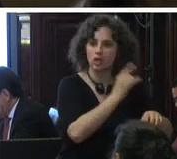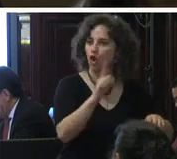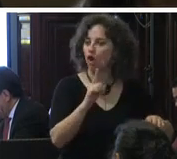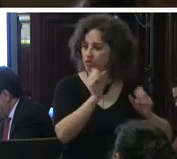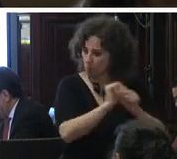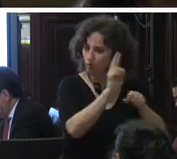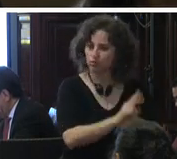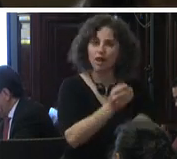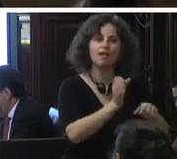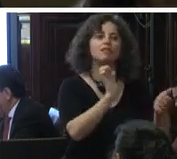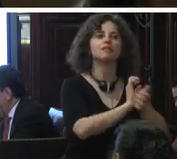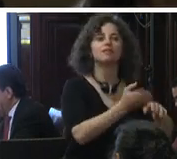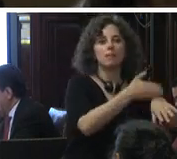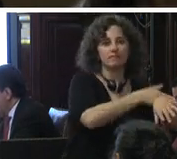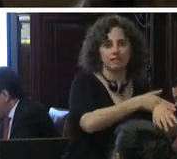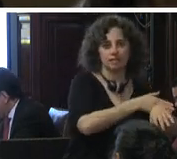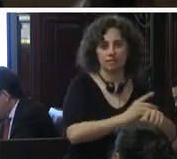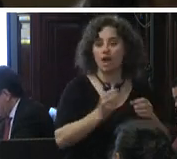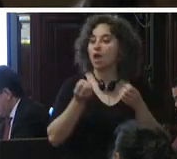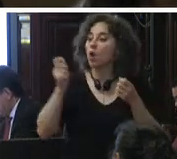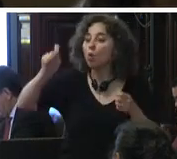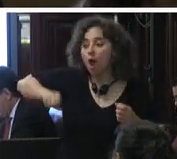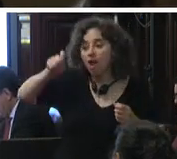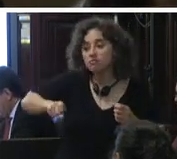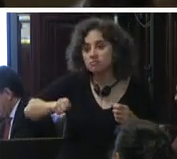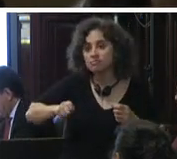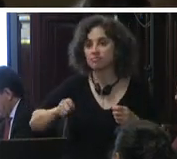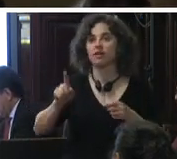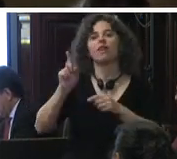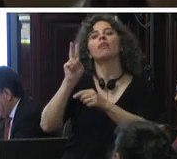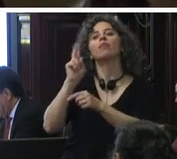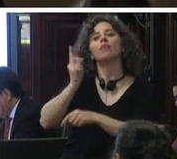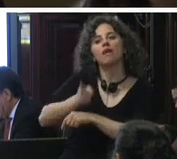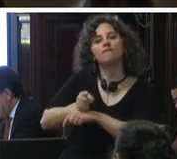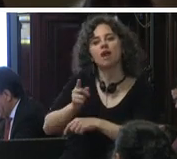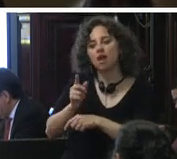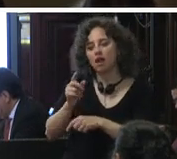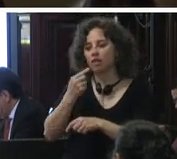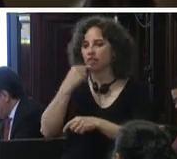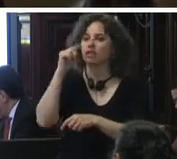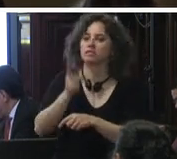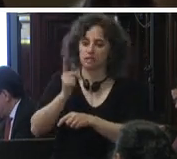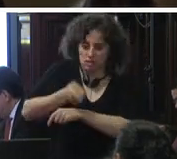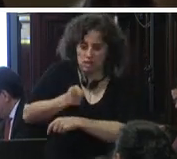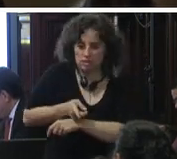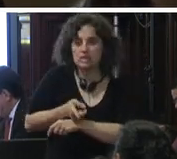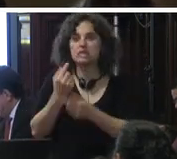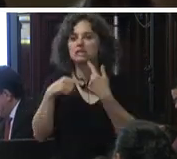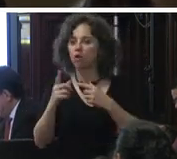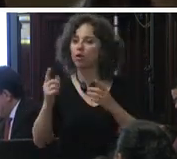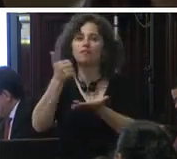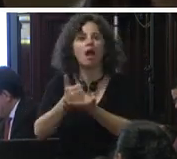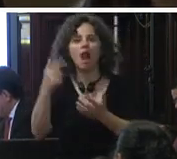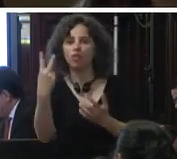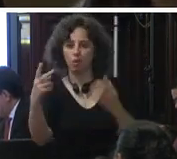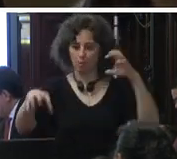solicitada cualquier medida cautelar el juez de control debe resolverla en audiencia con presencia de las partes